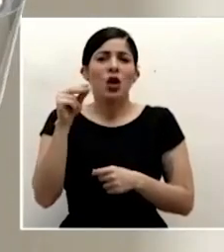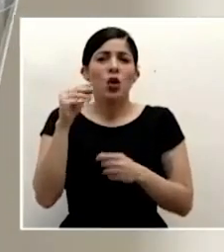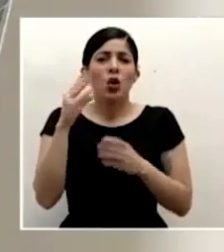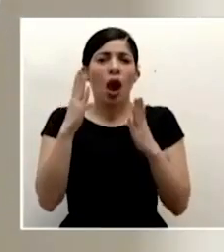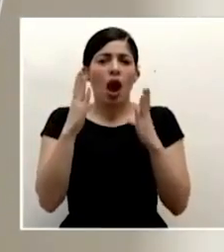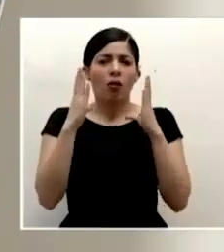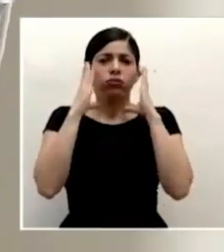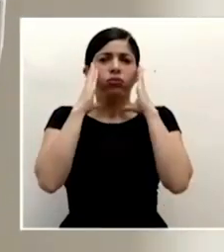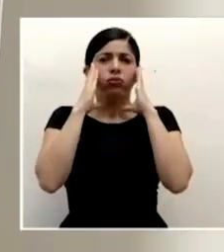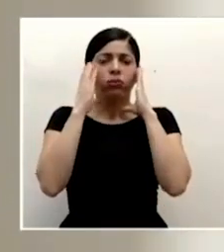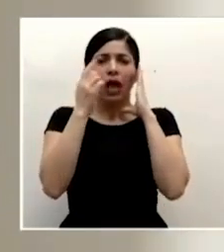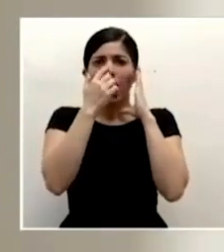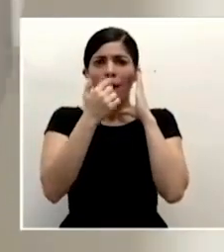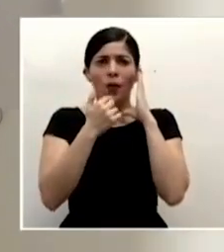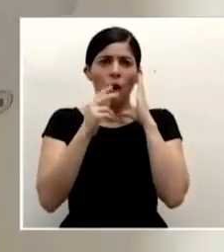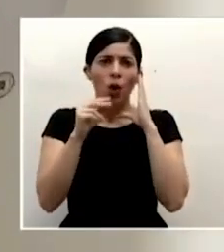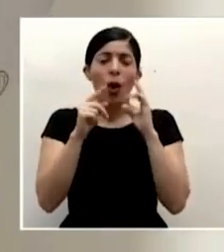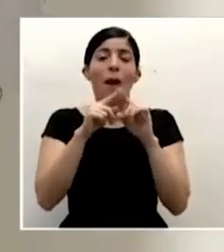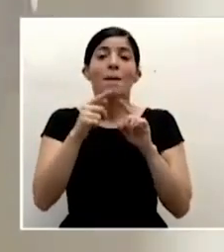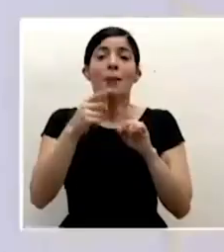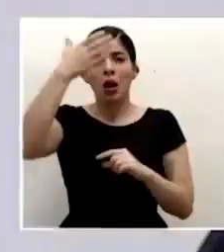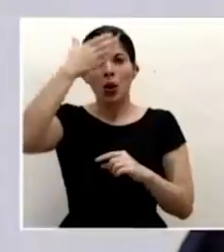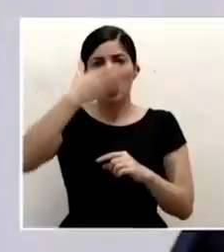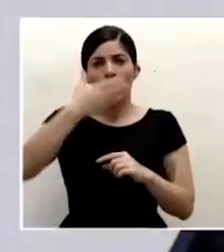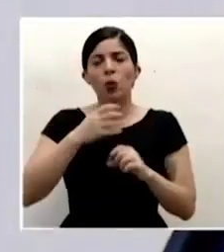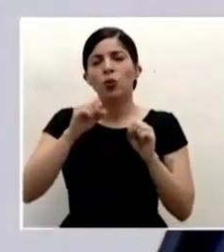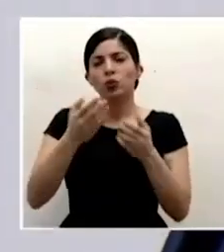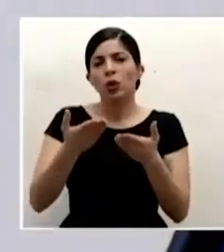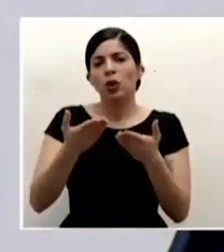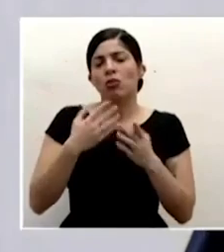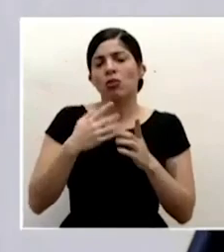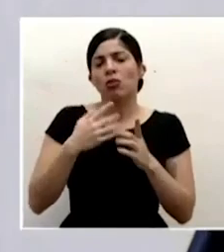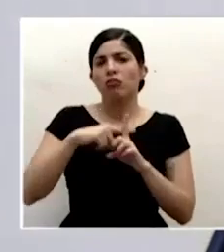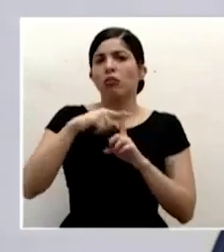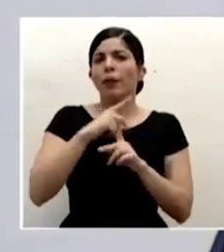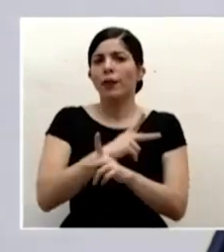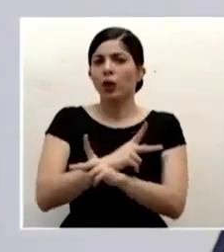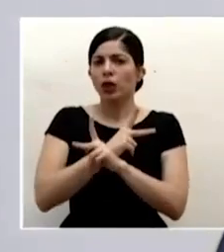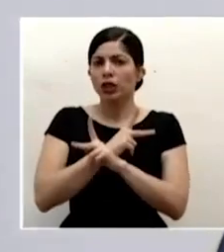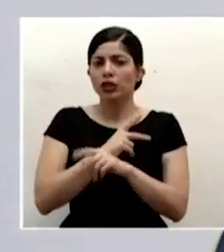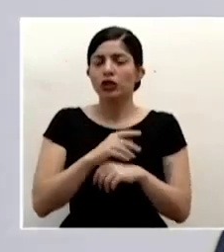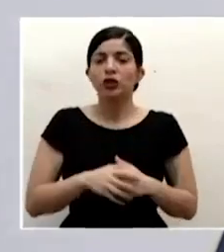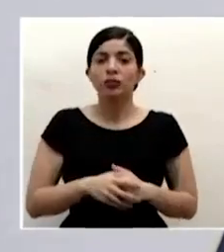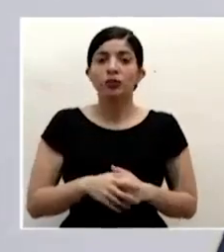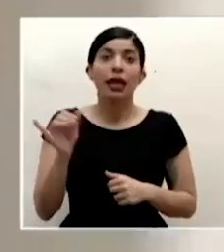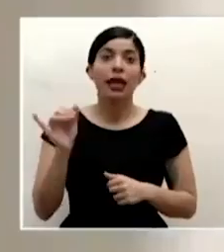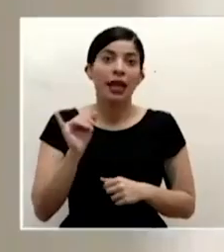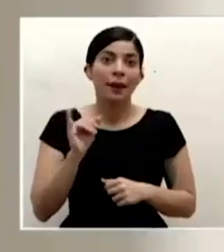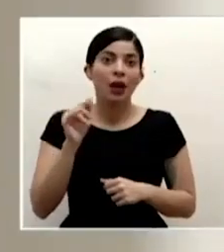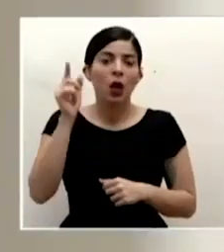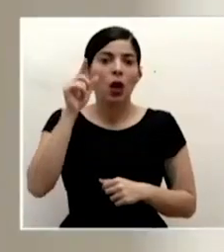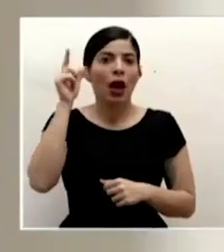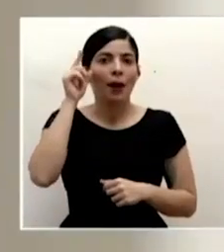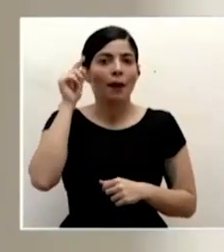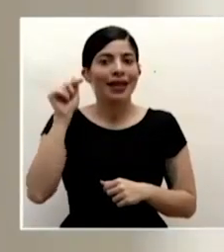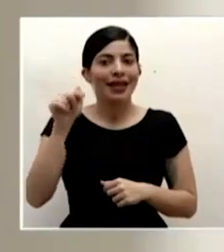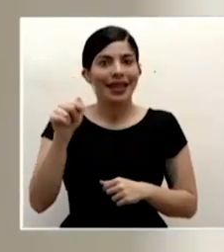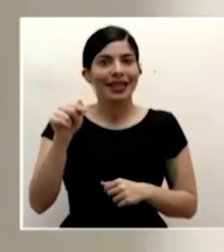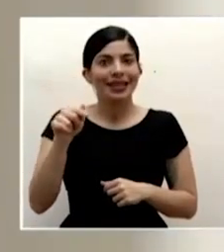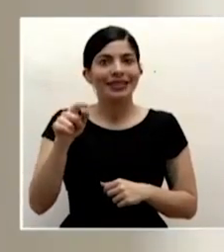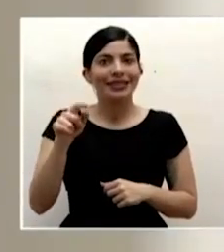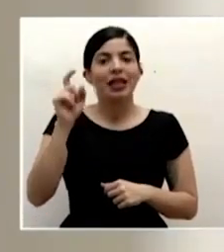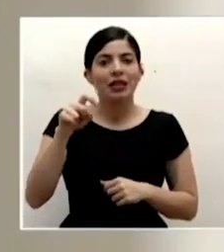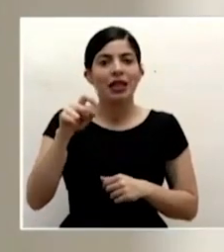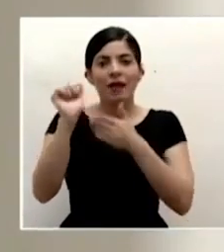parte de nariz y boca pero también pueden conferir un grado importante de protección y que también pues obviamente estas tienen que ser lavadas